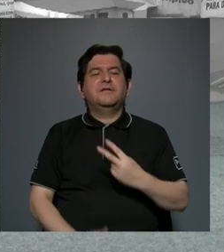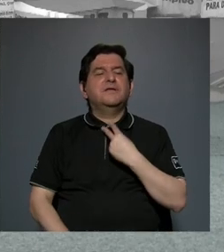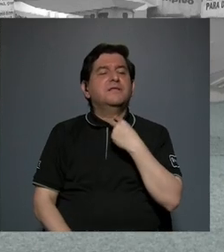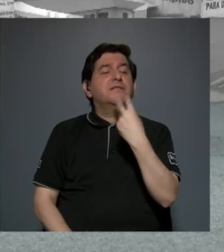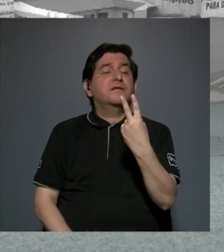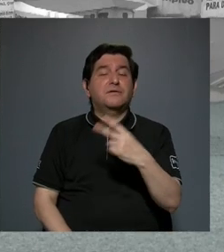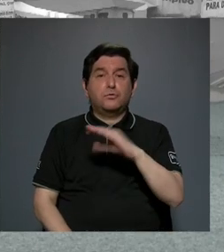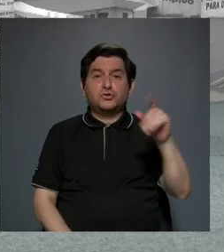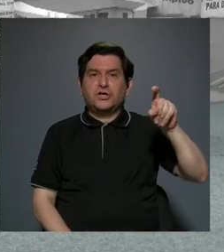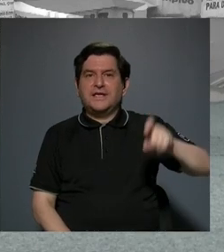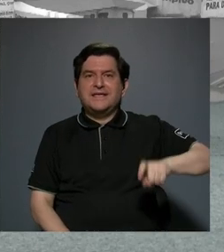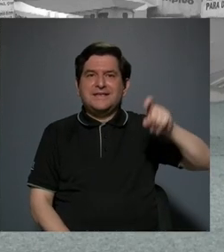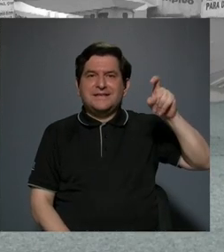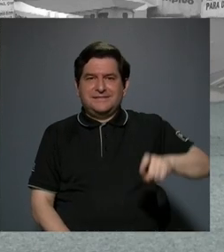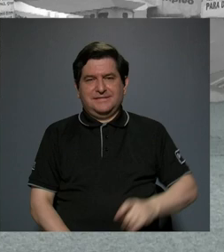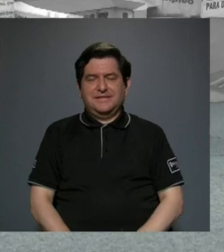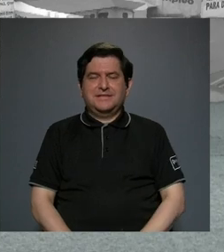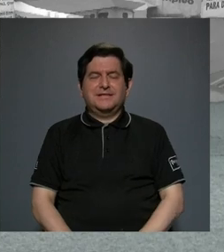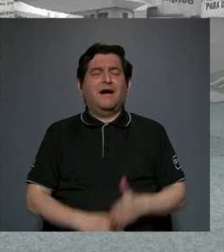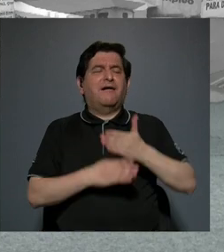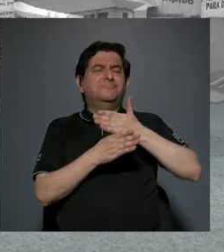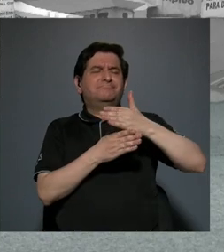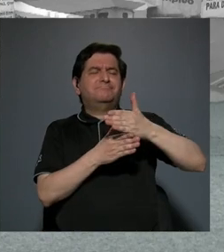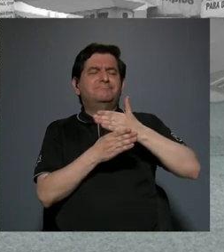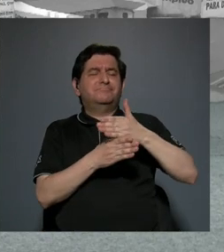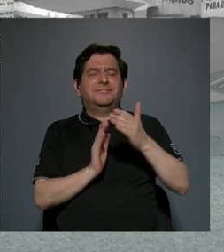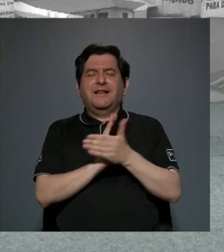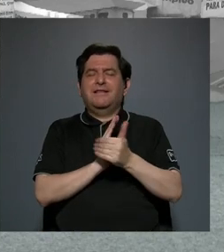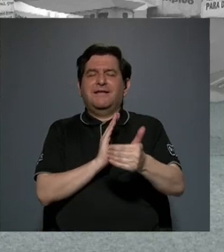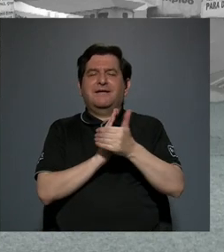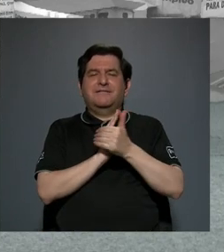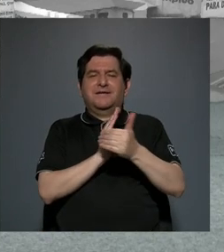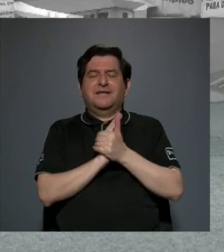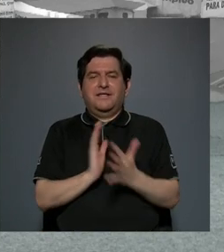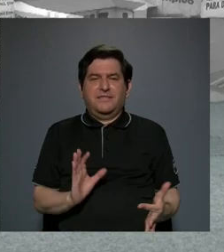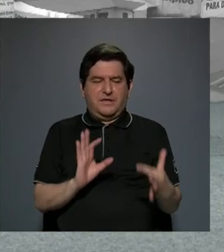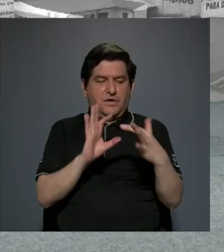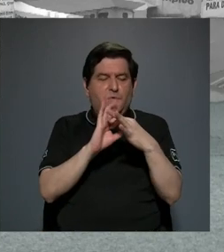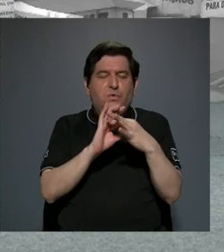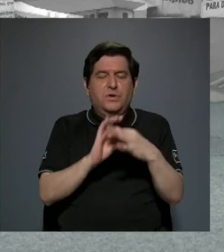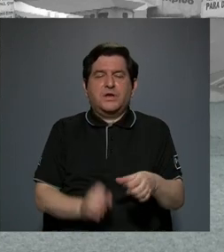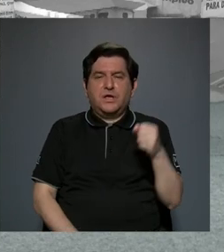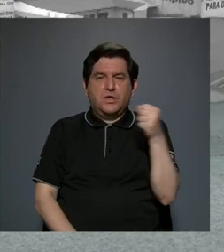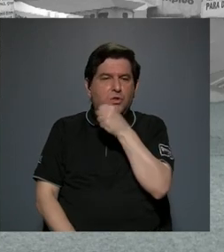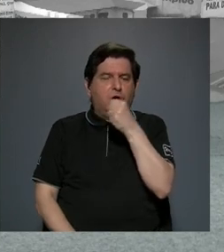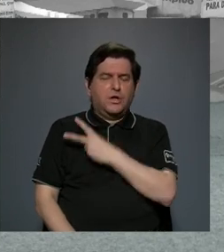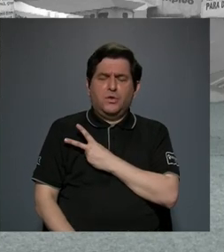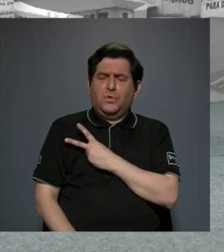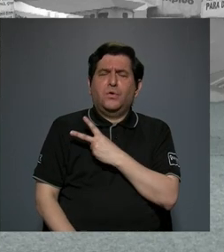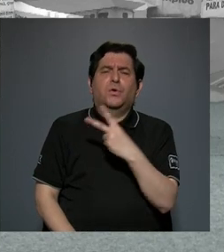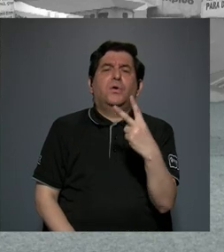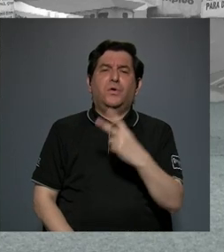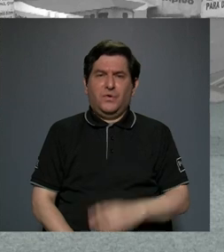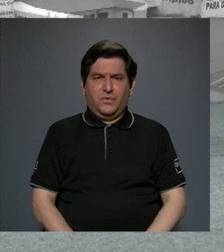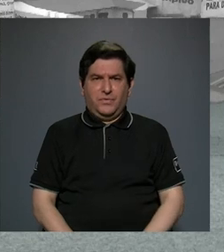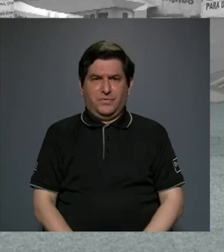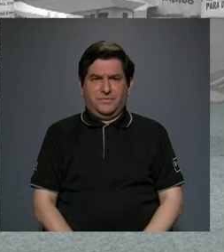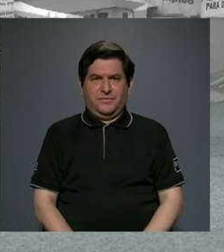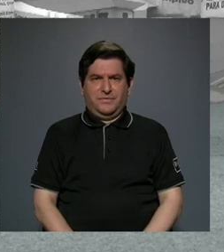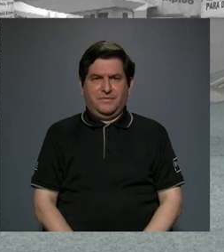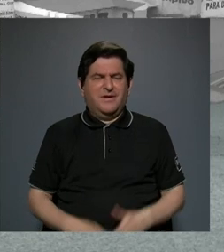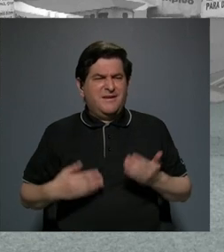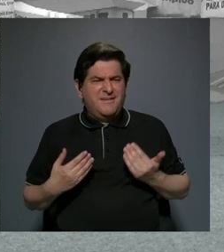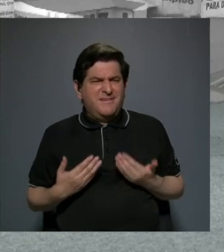tienen una necesidad de compartir ese talento y se unen al coro voluntariamente y dedican